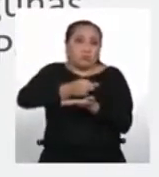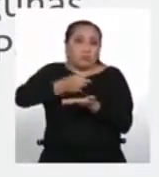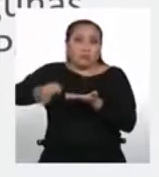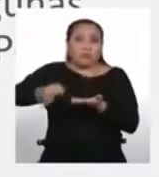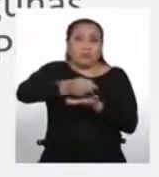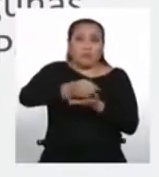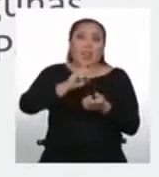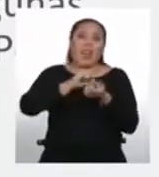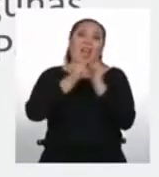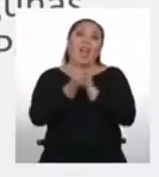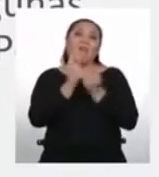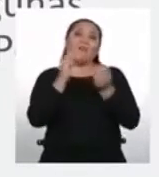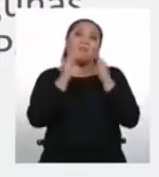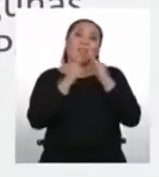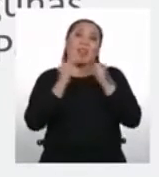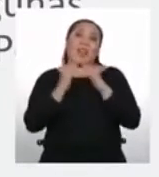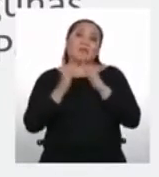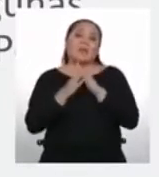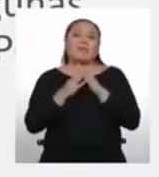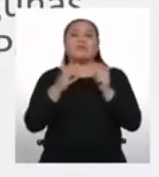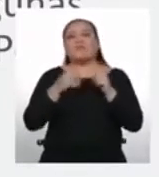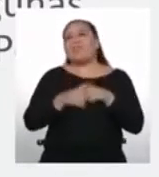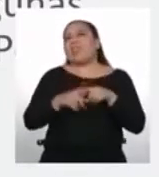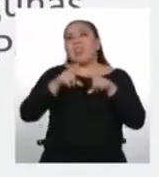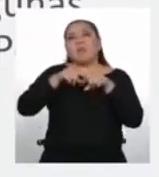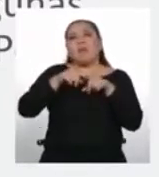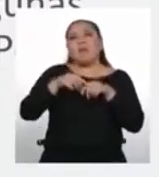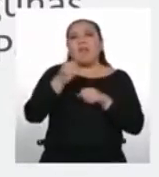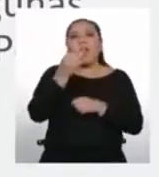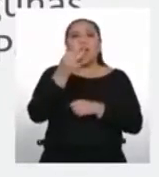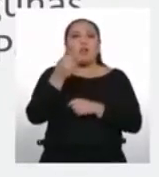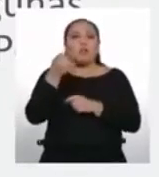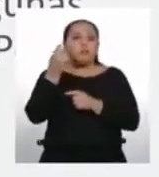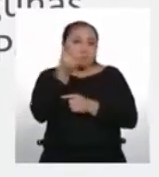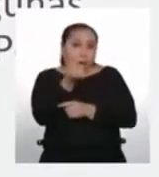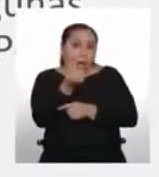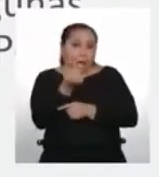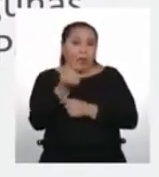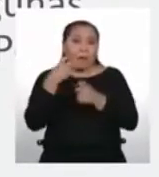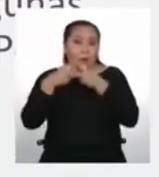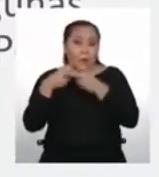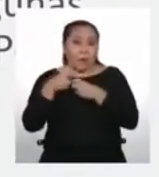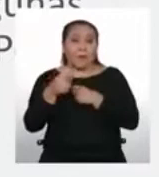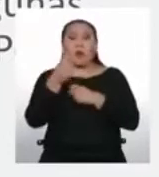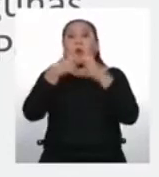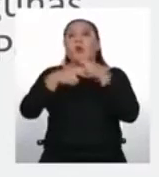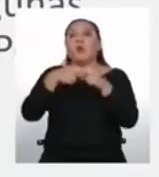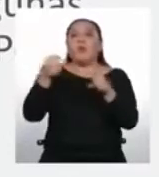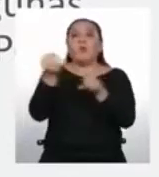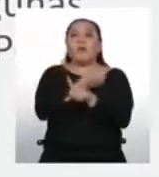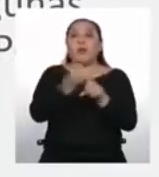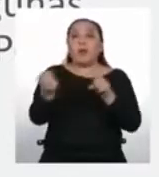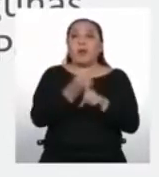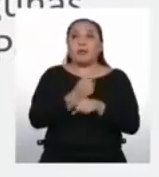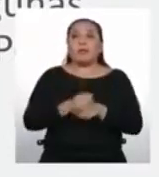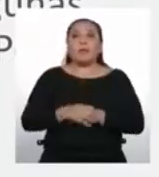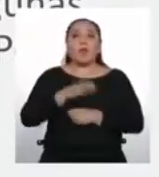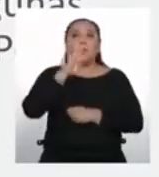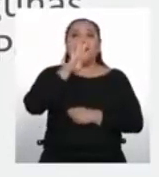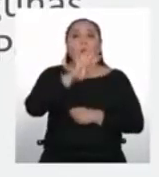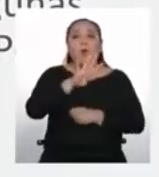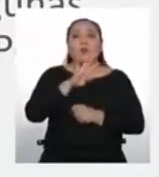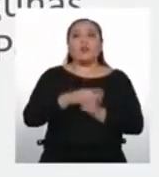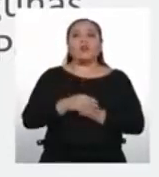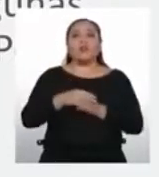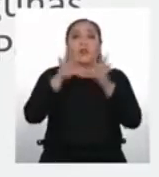residencia debido, por ejemplo, a factores económicos o a la violencia. Del total de lenguas, 44 son amazónicas y